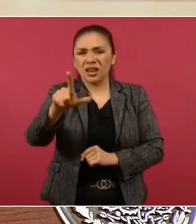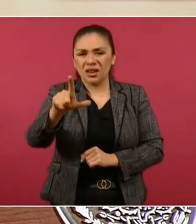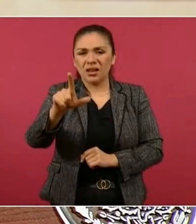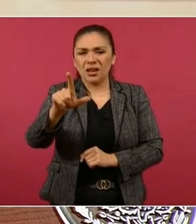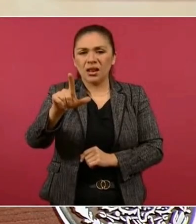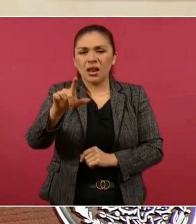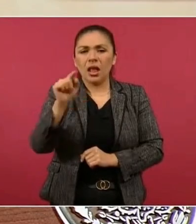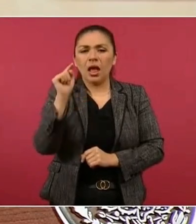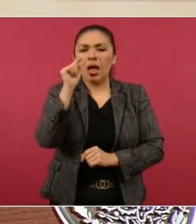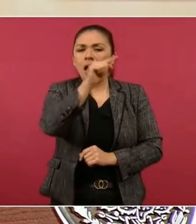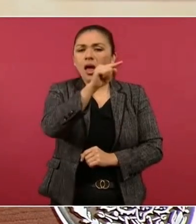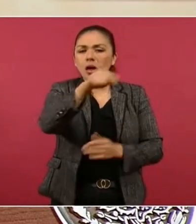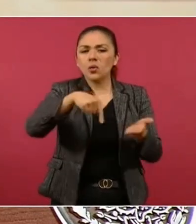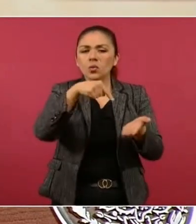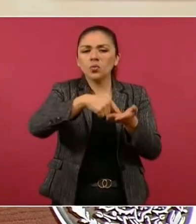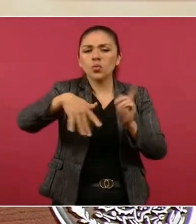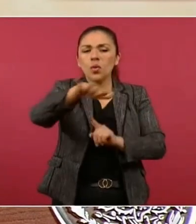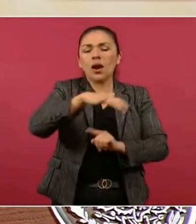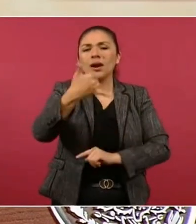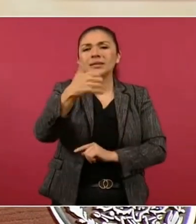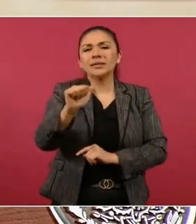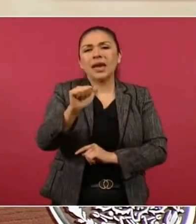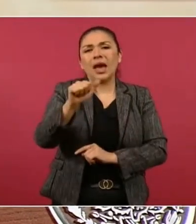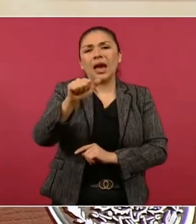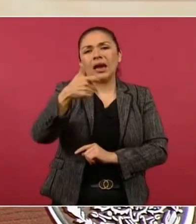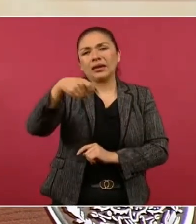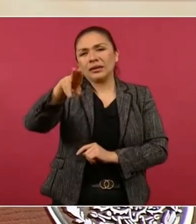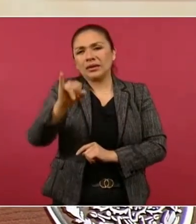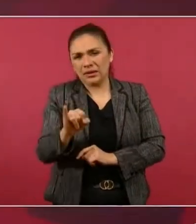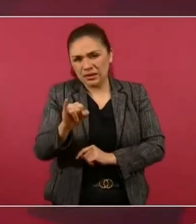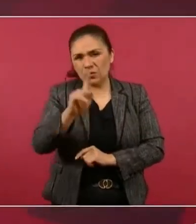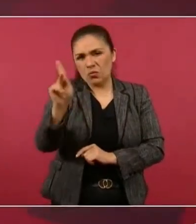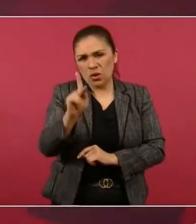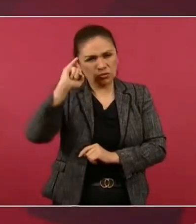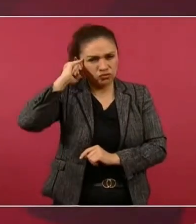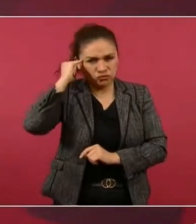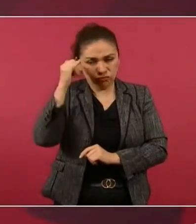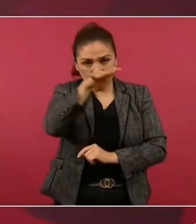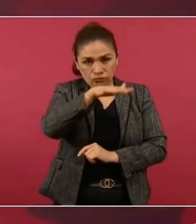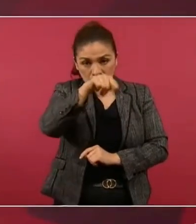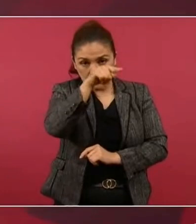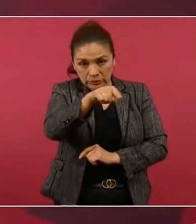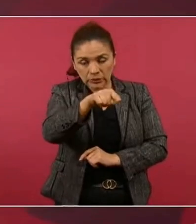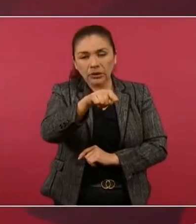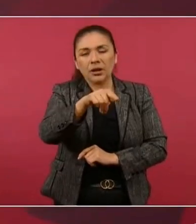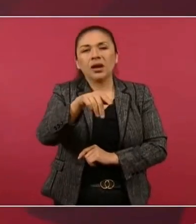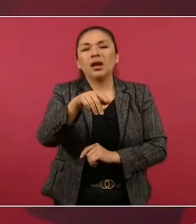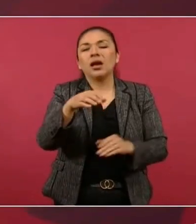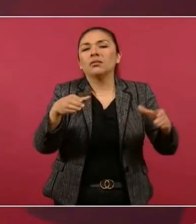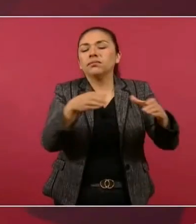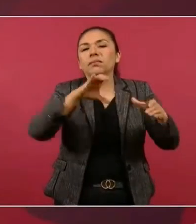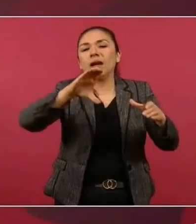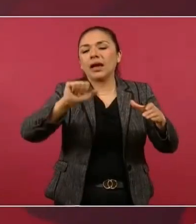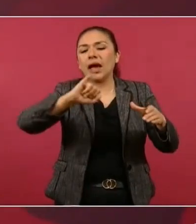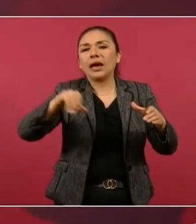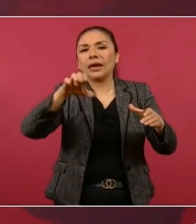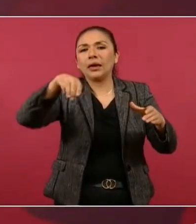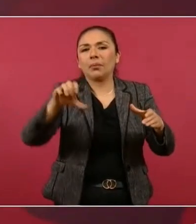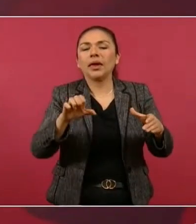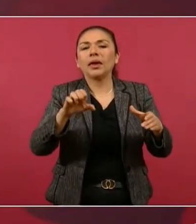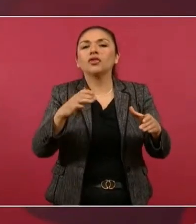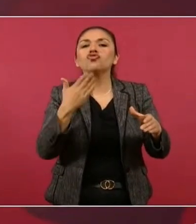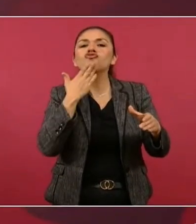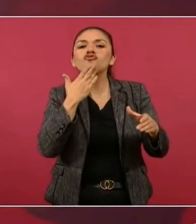la zona Yaqui de Cajeme, Sonora,